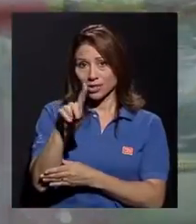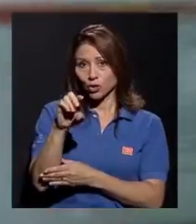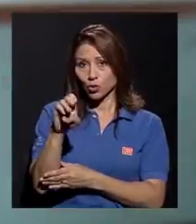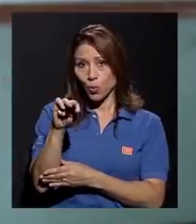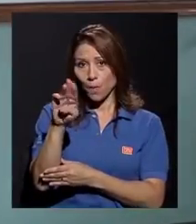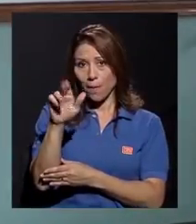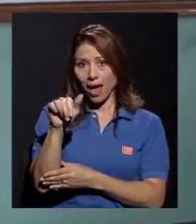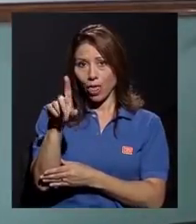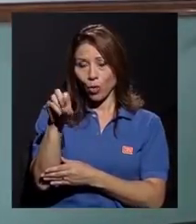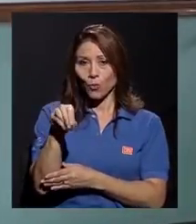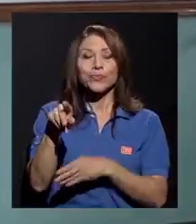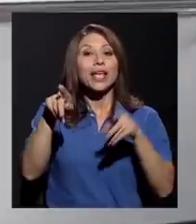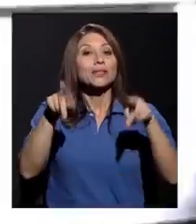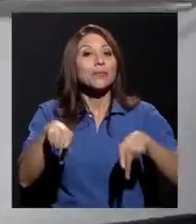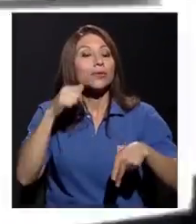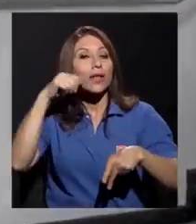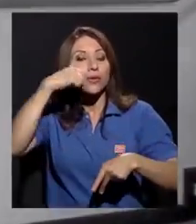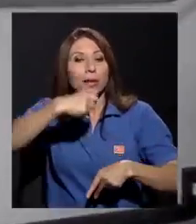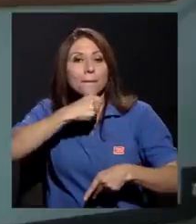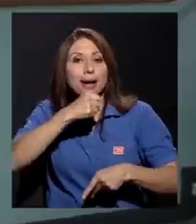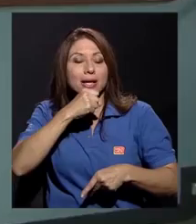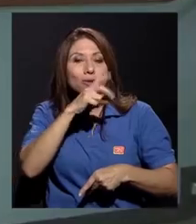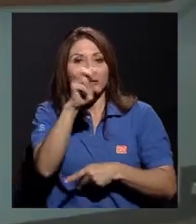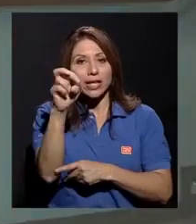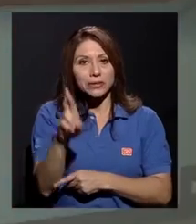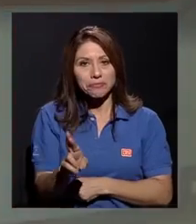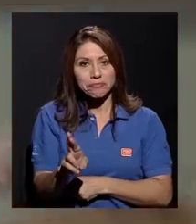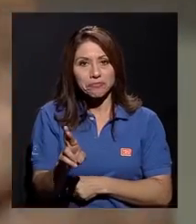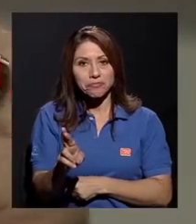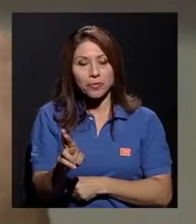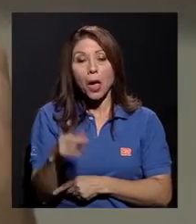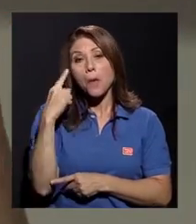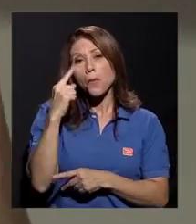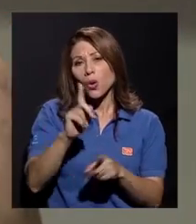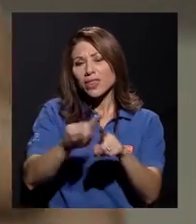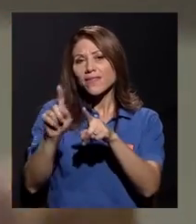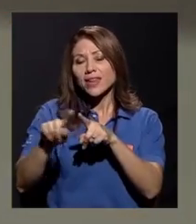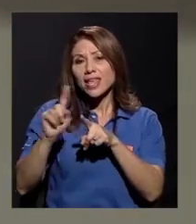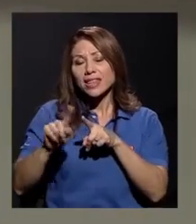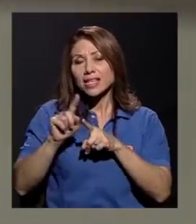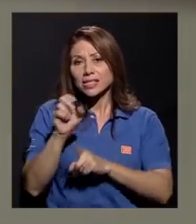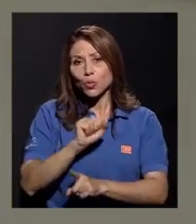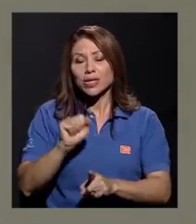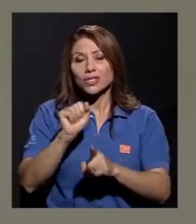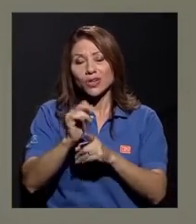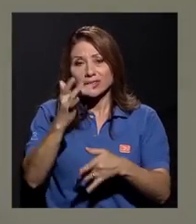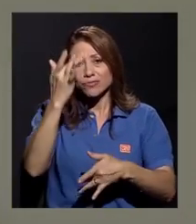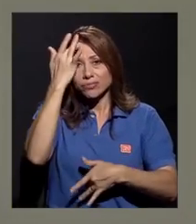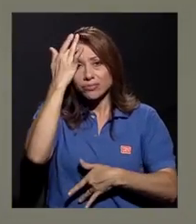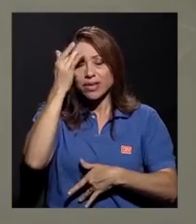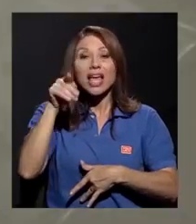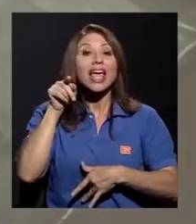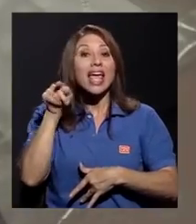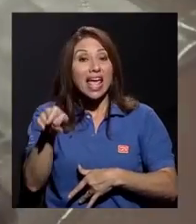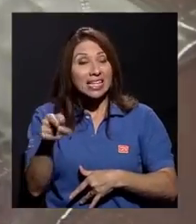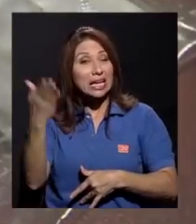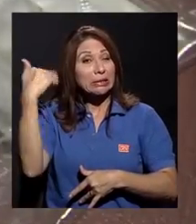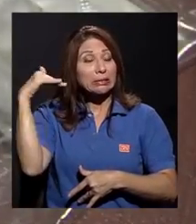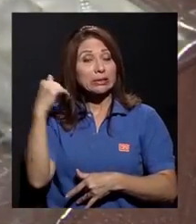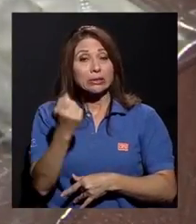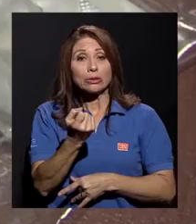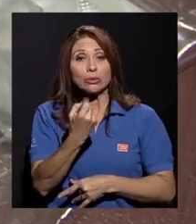es parte de la población adulta mayor de nuestro país. Debido a una serie de padecimientos de salud, llegó a tomar 27